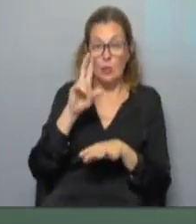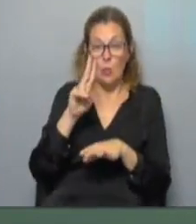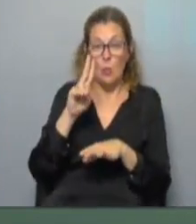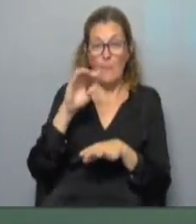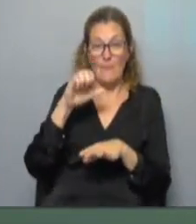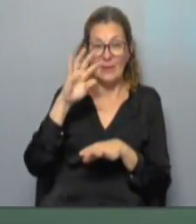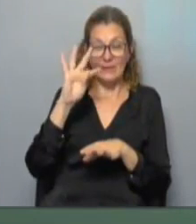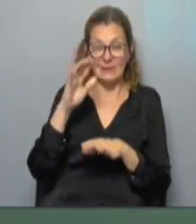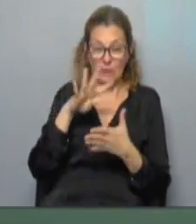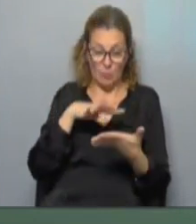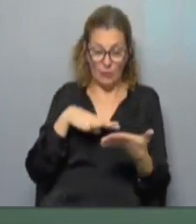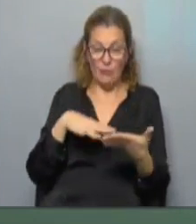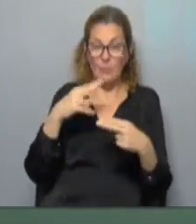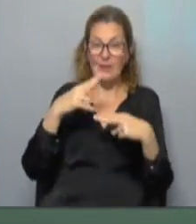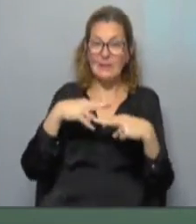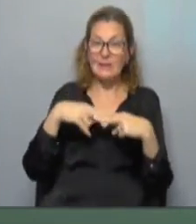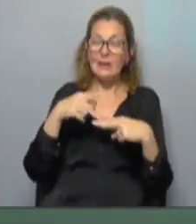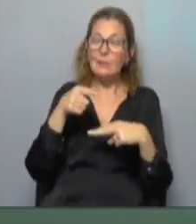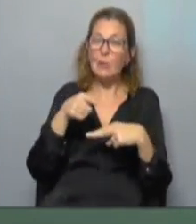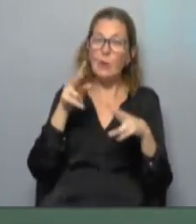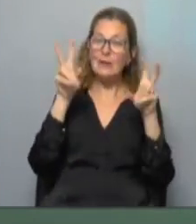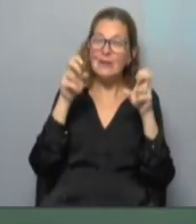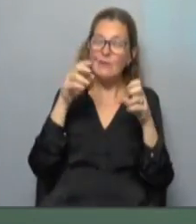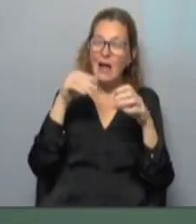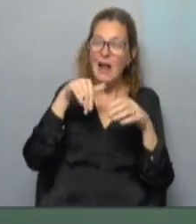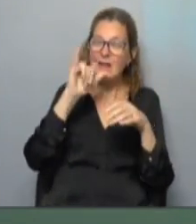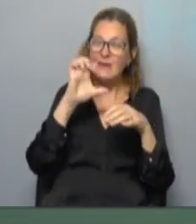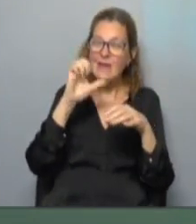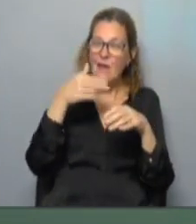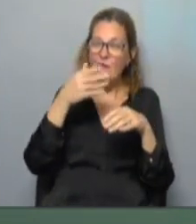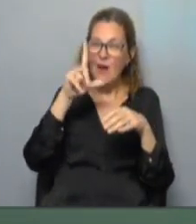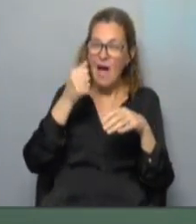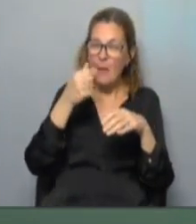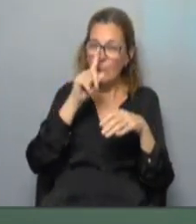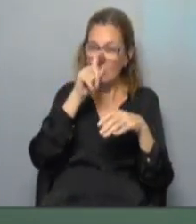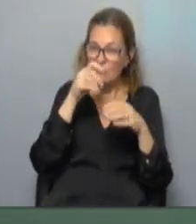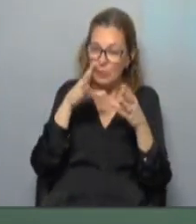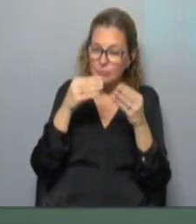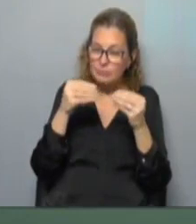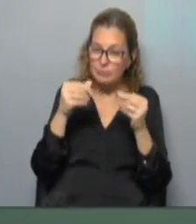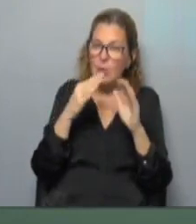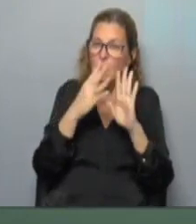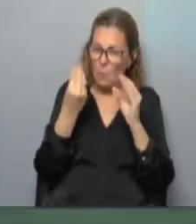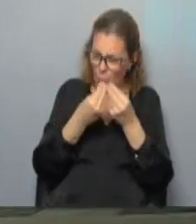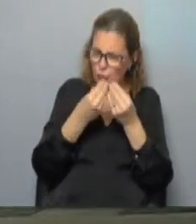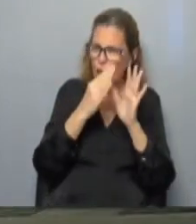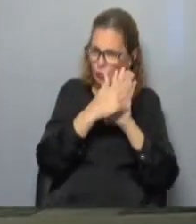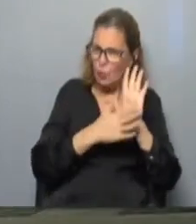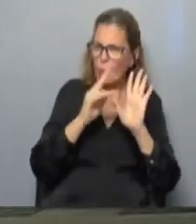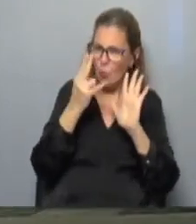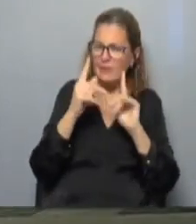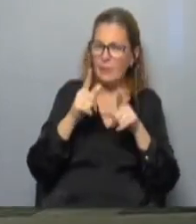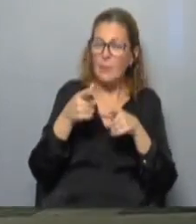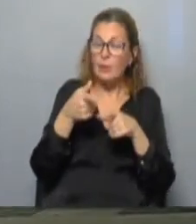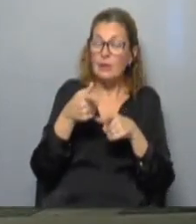informe que está disponible en su página web con respecto a la niebla en Montevideo, en realidad en buena parte del territorio nacional. Y atención, porque esta